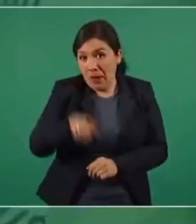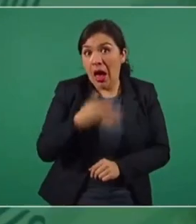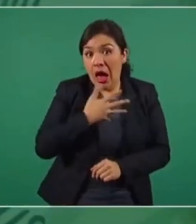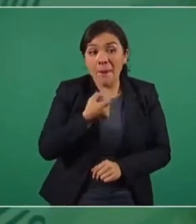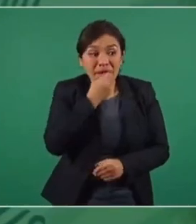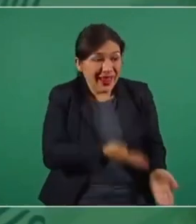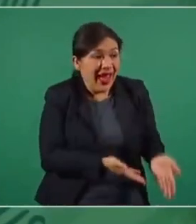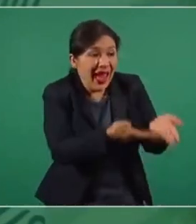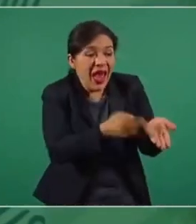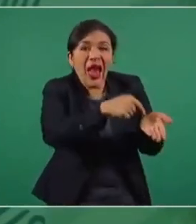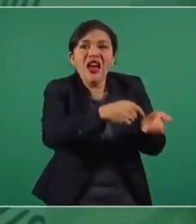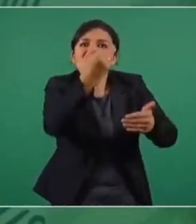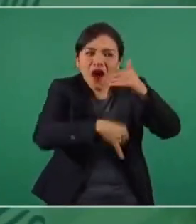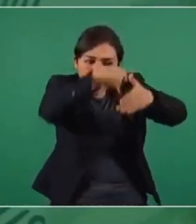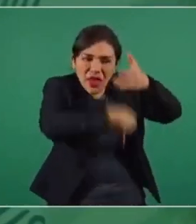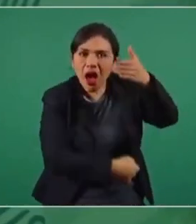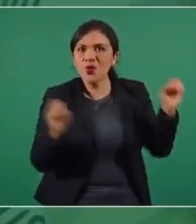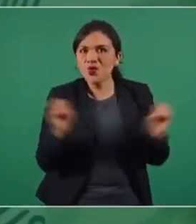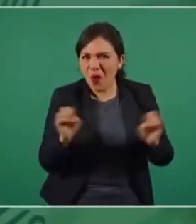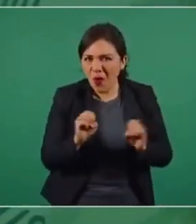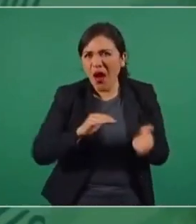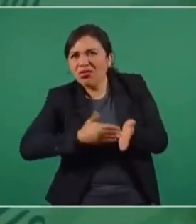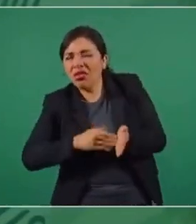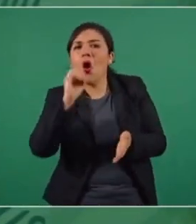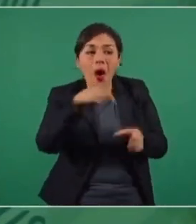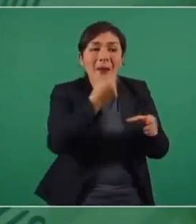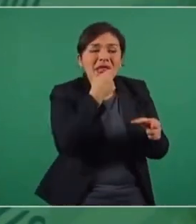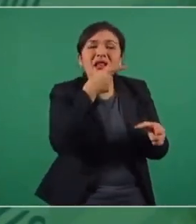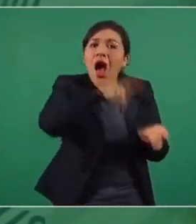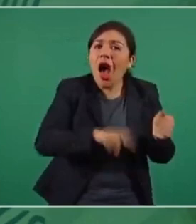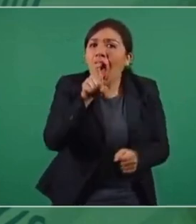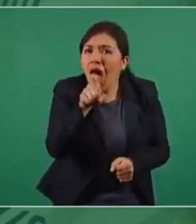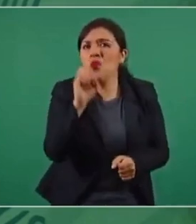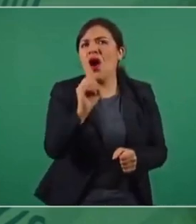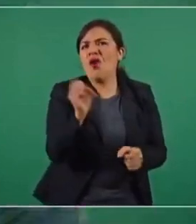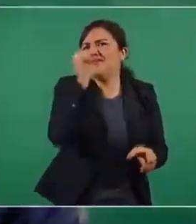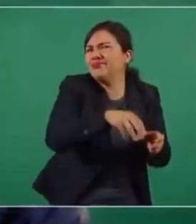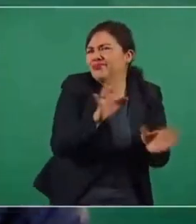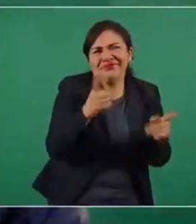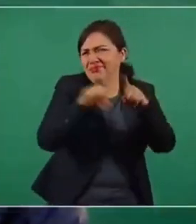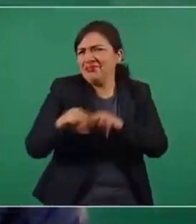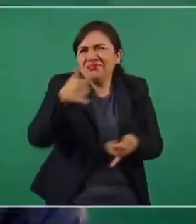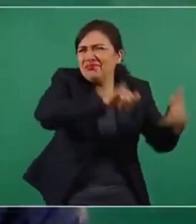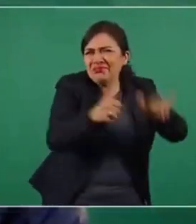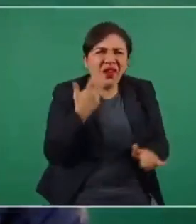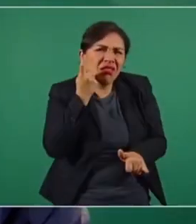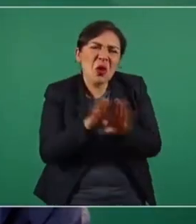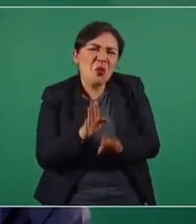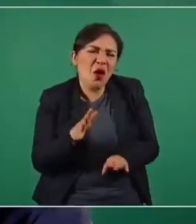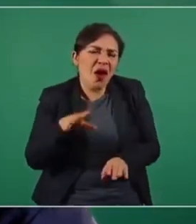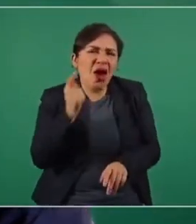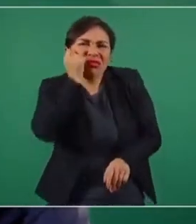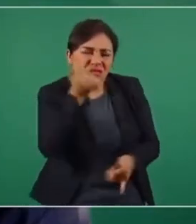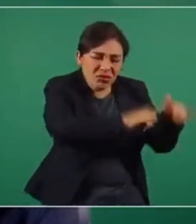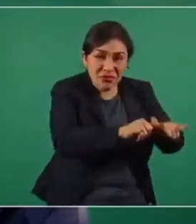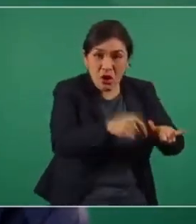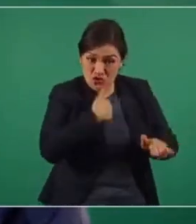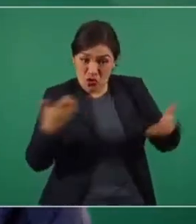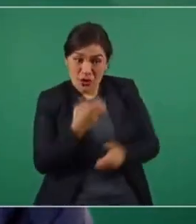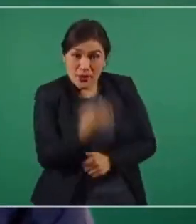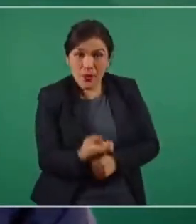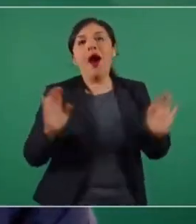aquí están tus medicamentos nada más, que es agua, o quién sabe qué cosa, qué sustancia, pues entonces sí,